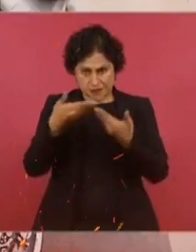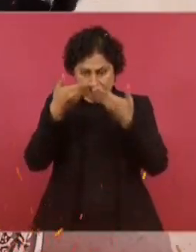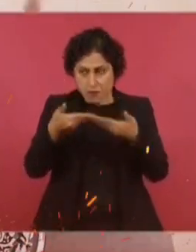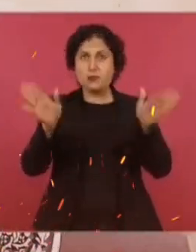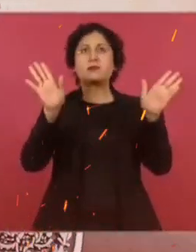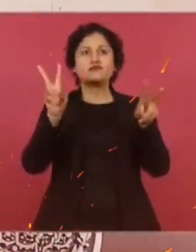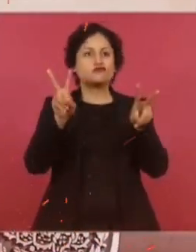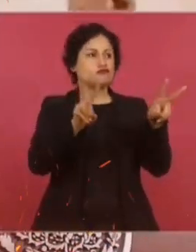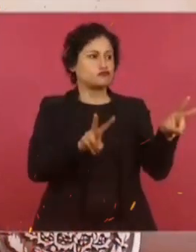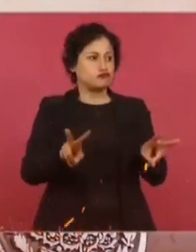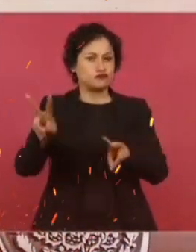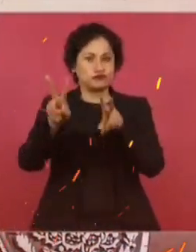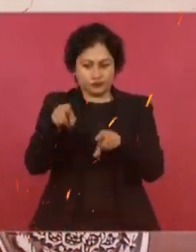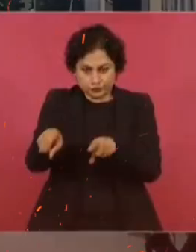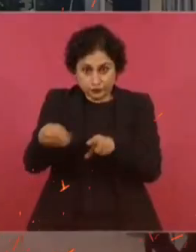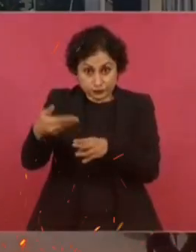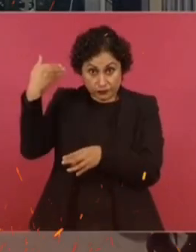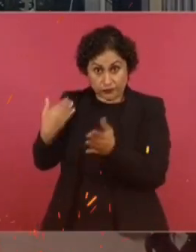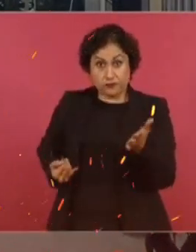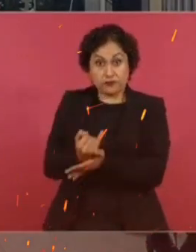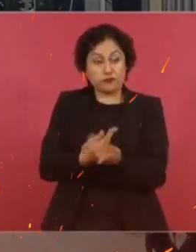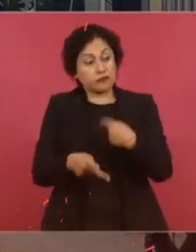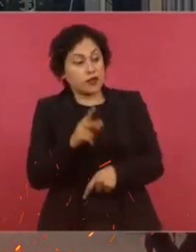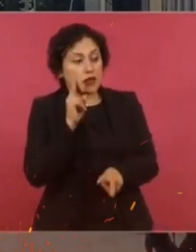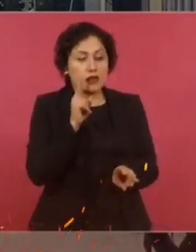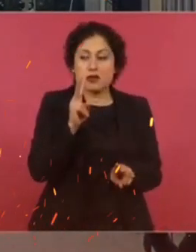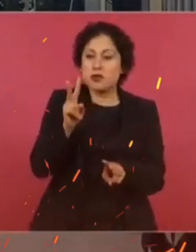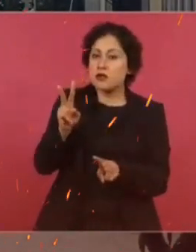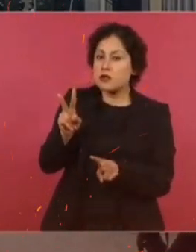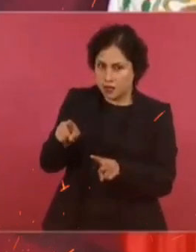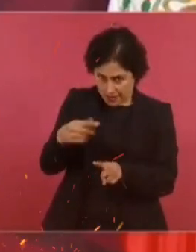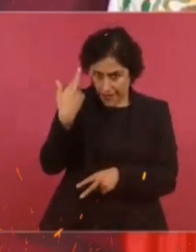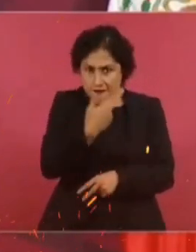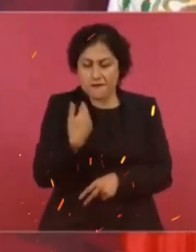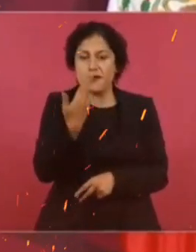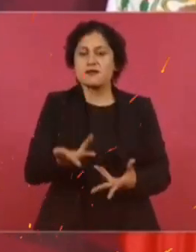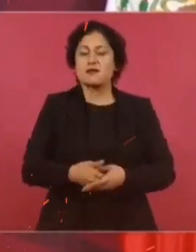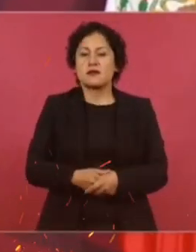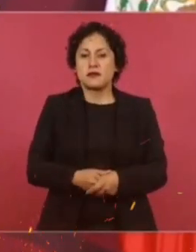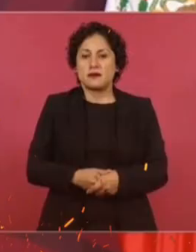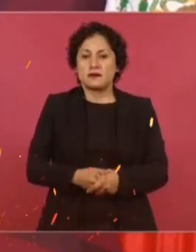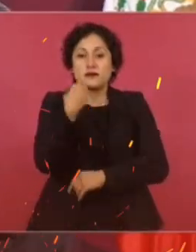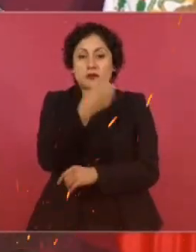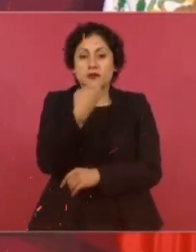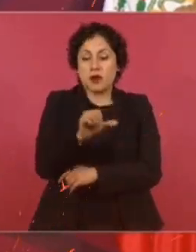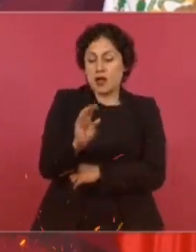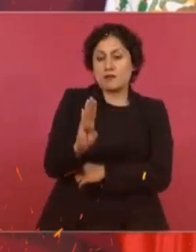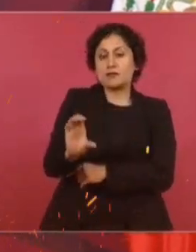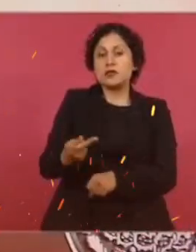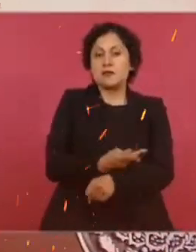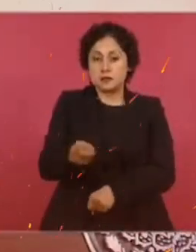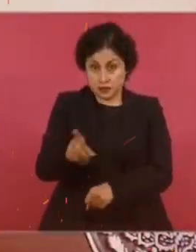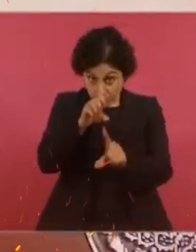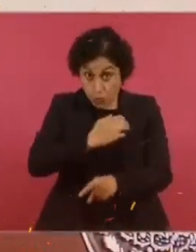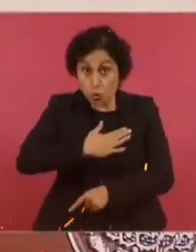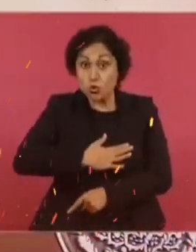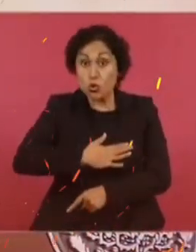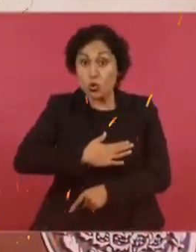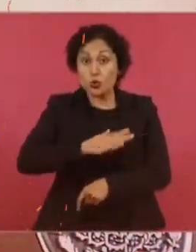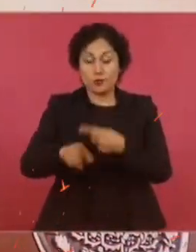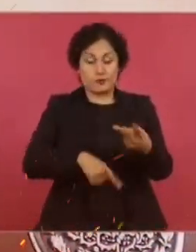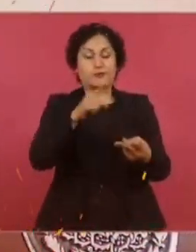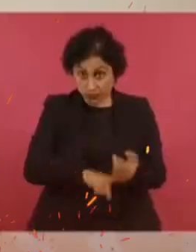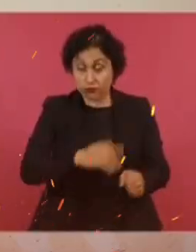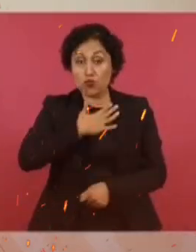Que revisen lo que han hecho. Sí, hubo justicia cuando la guardería ABC. Y hubo justicia cuando se